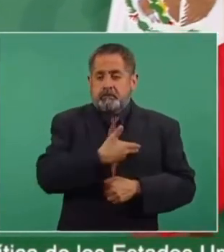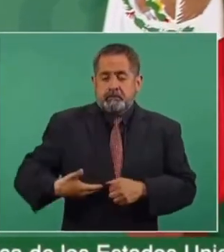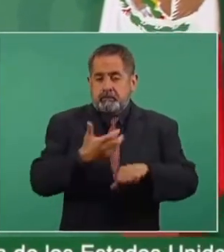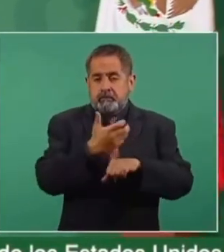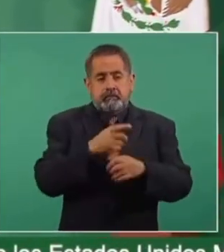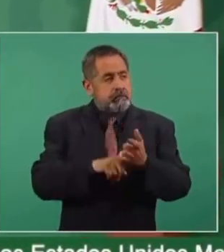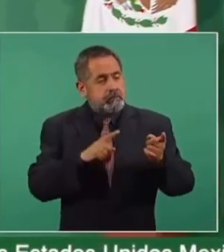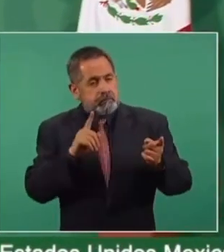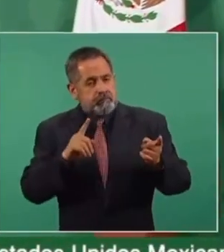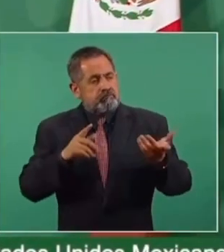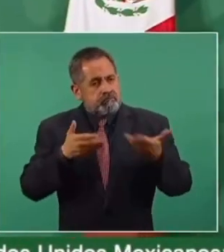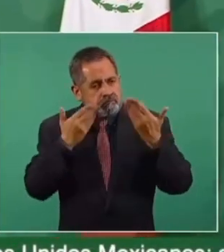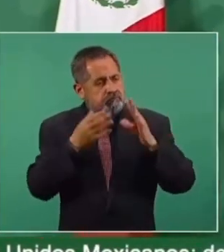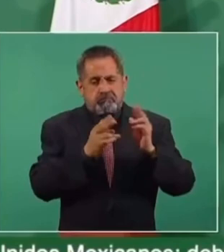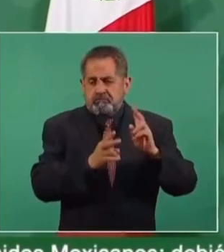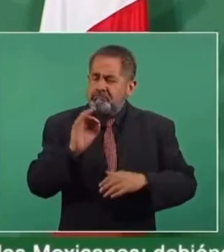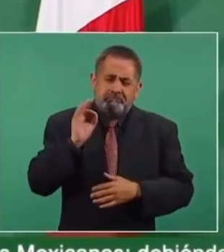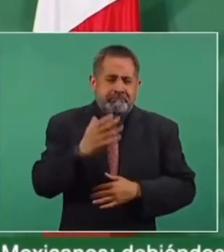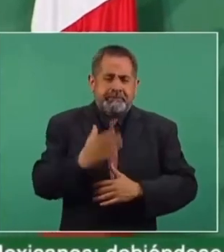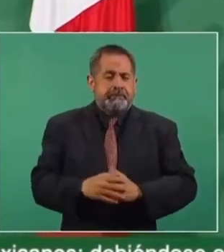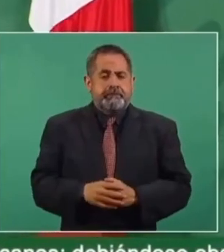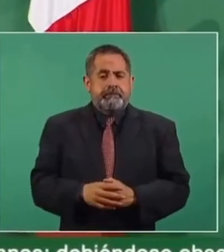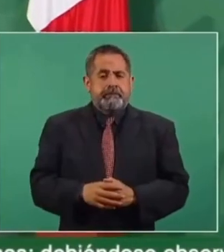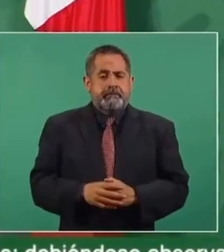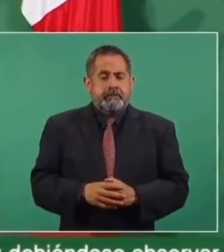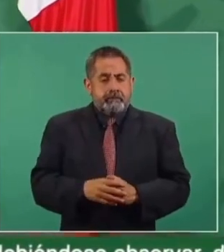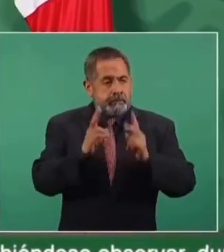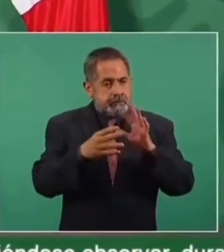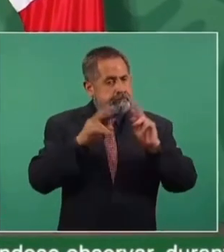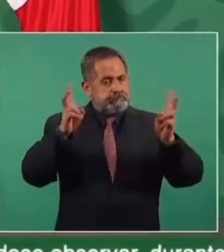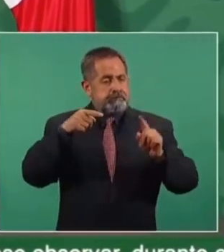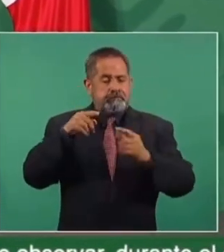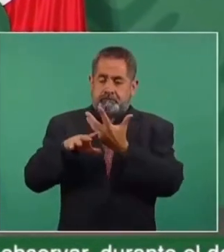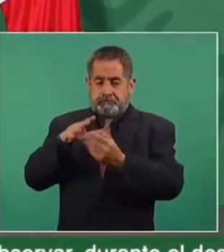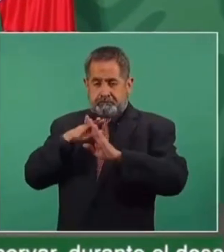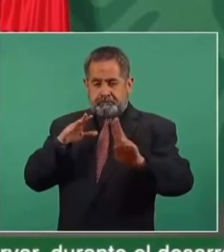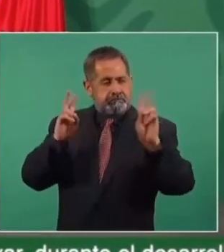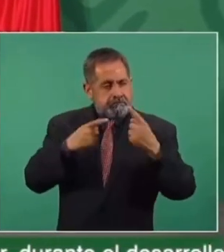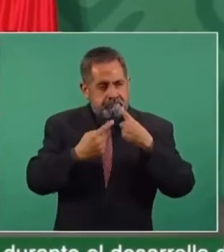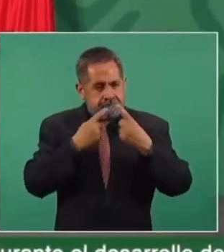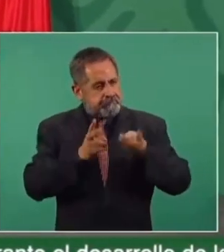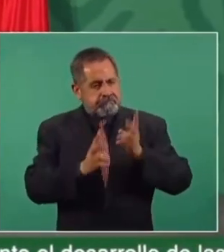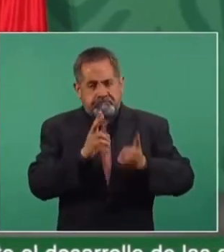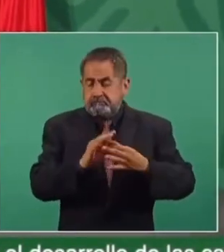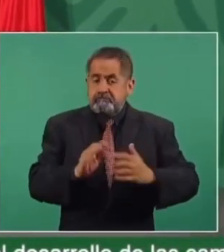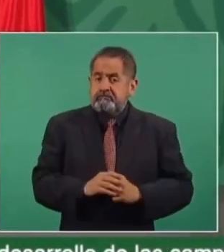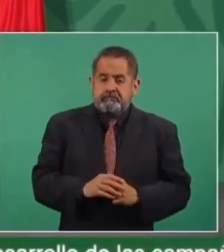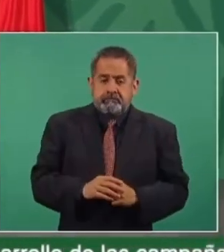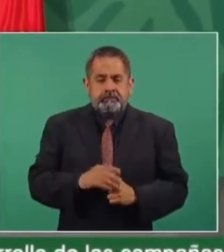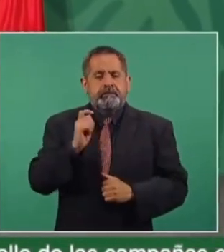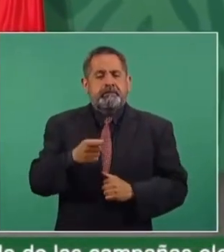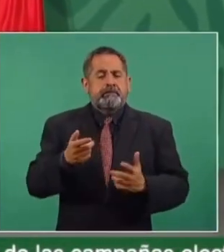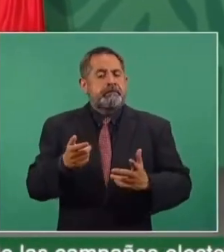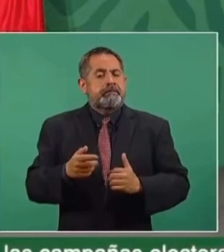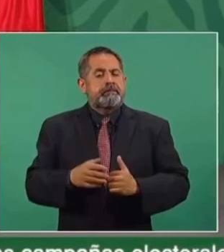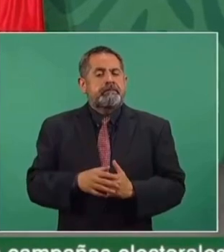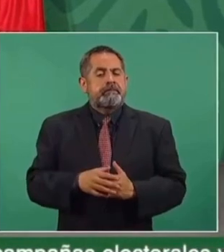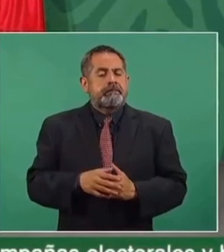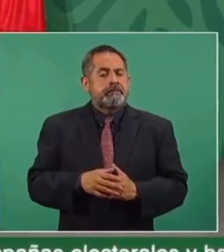señora Kamala, y tratamos el tema de la migración. Y hay una